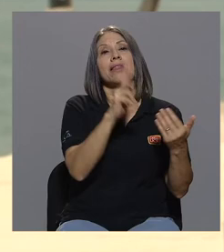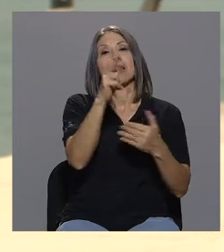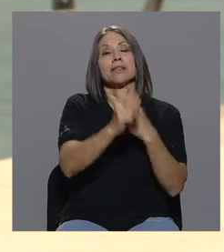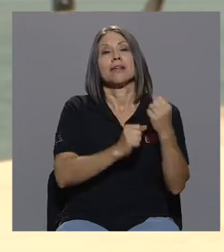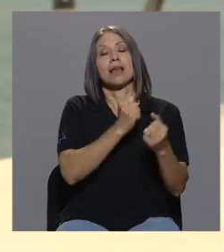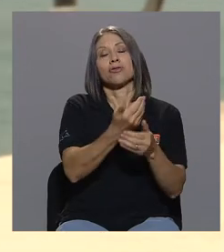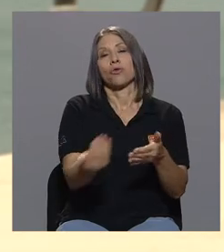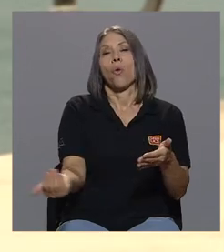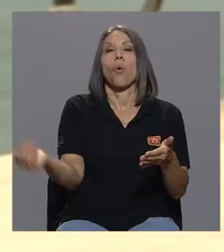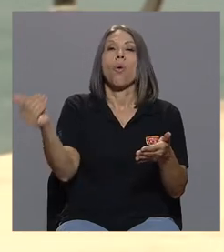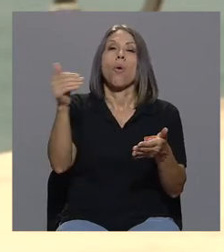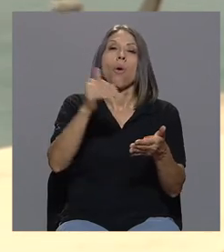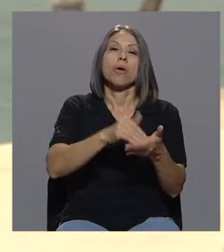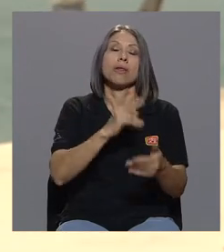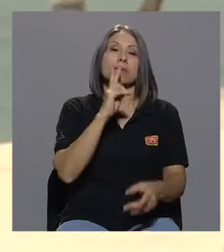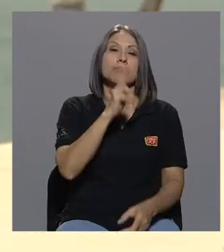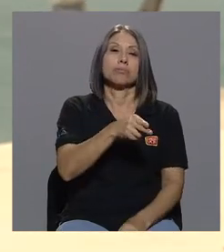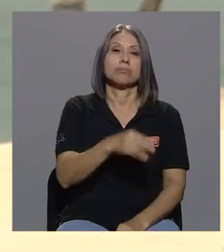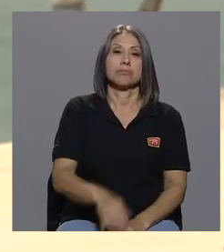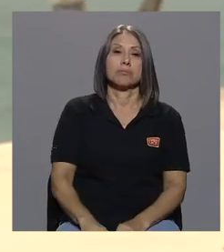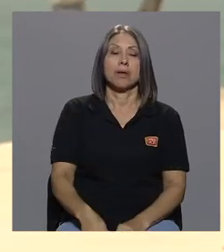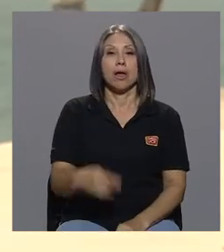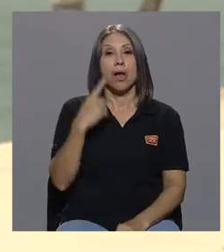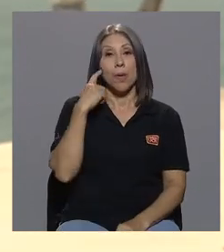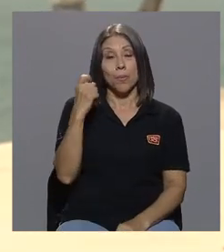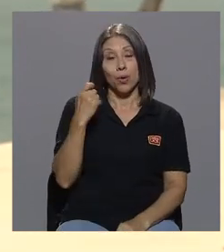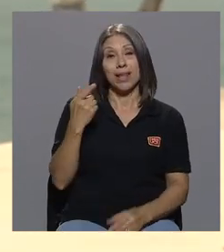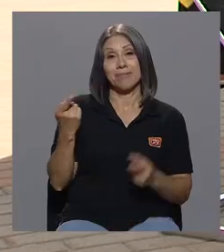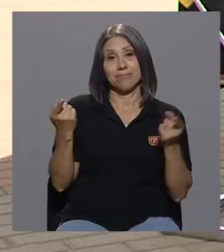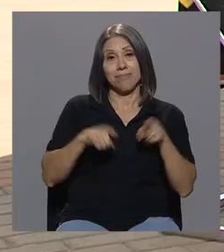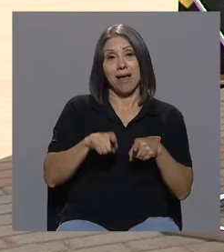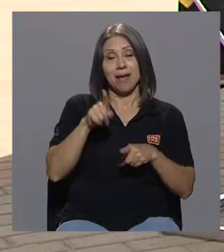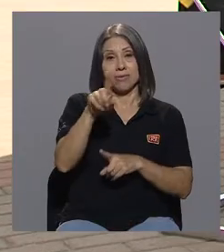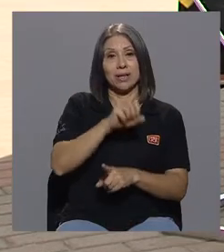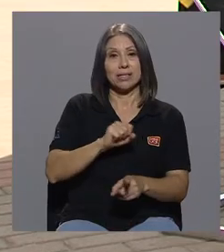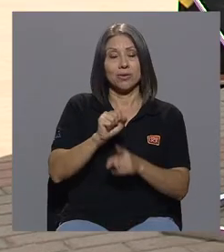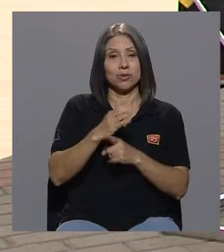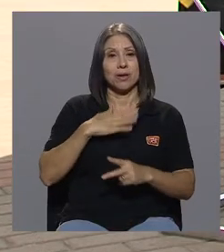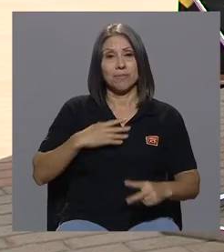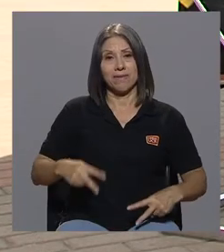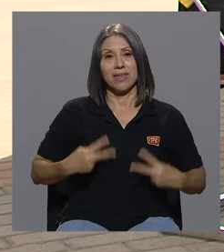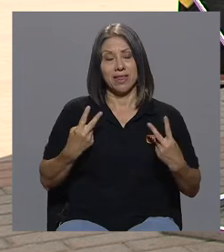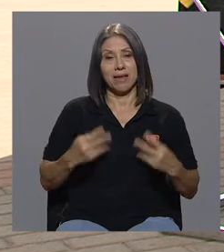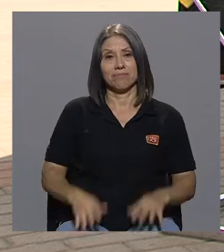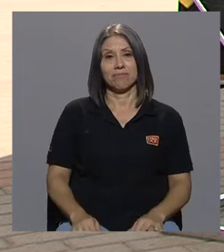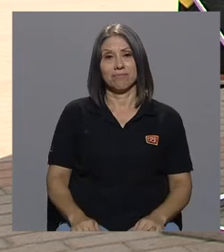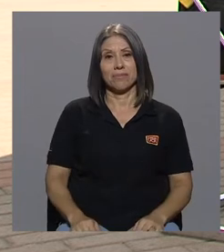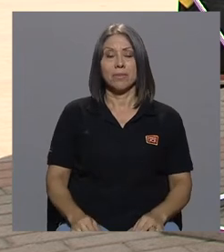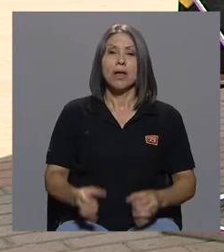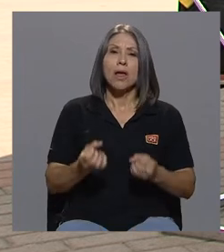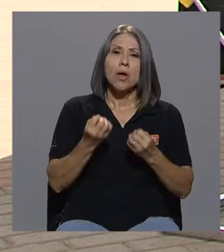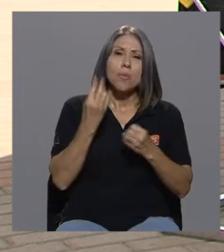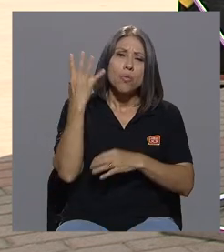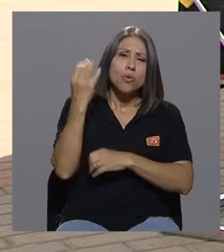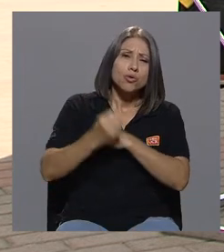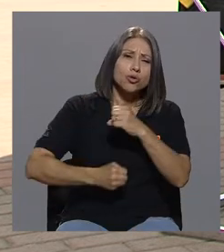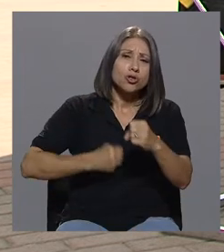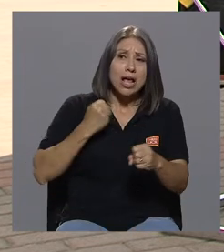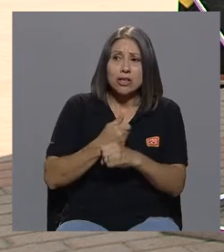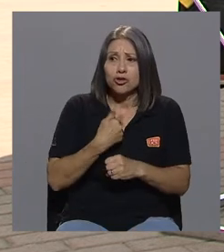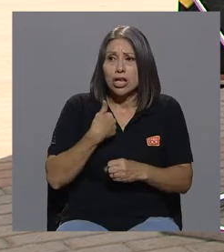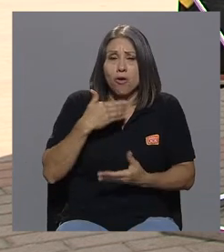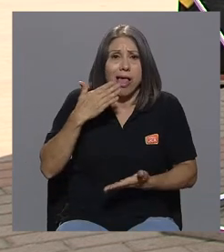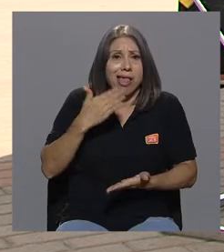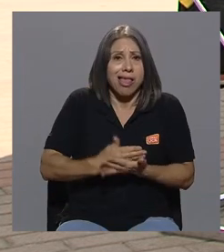una situación que se da en mi vida después de estar muchísimos años sin consumir tengo